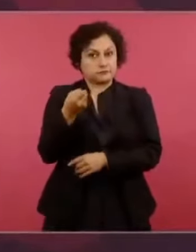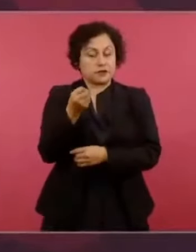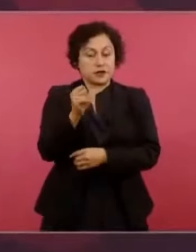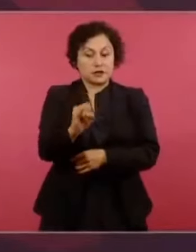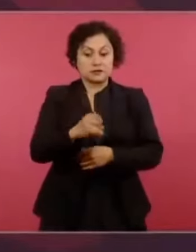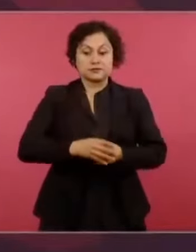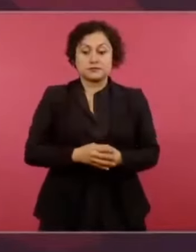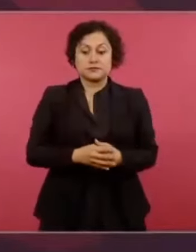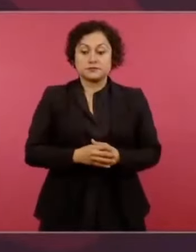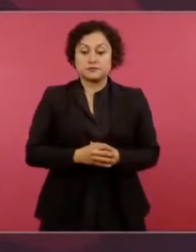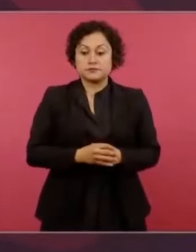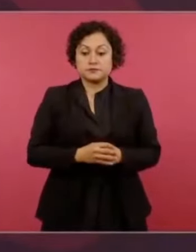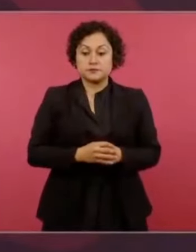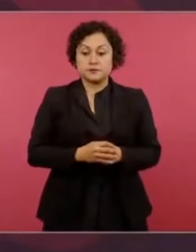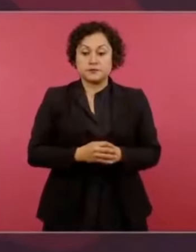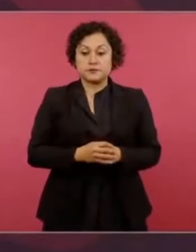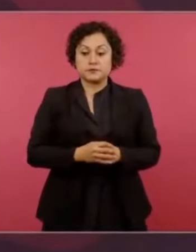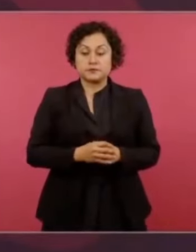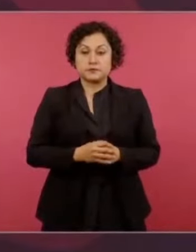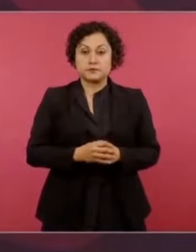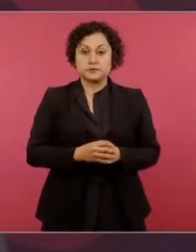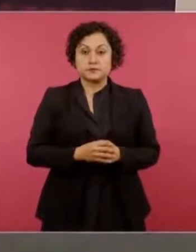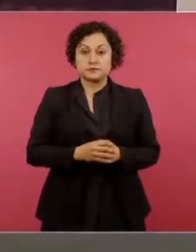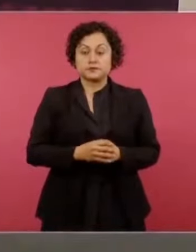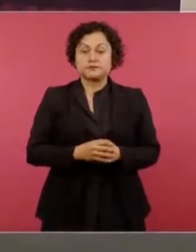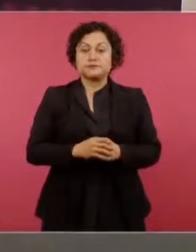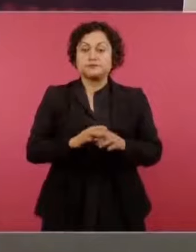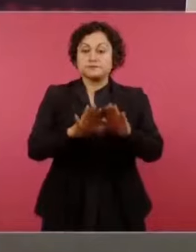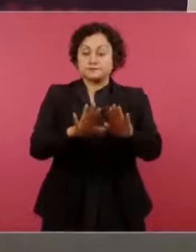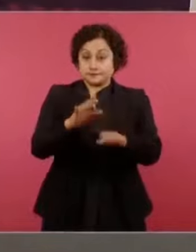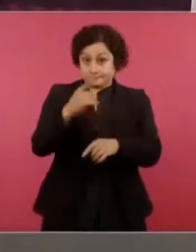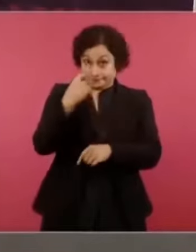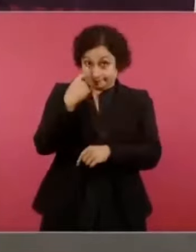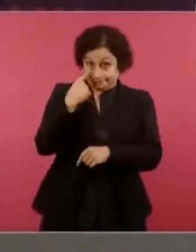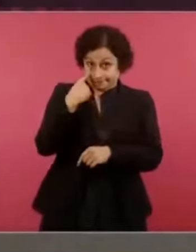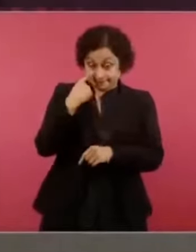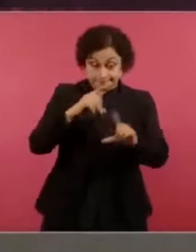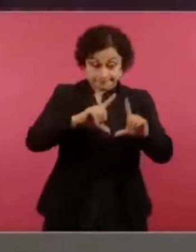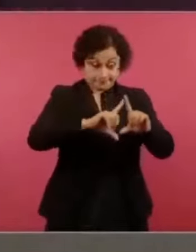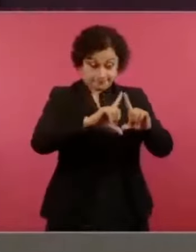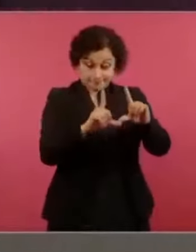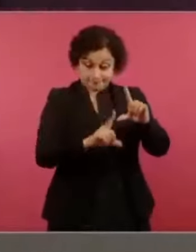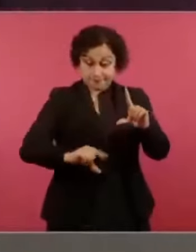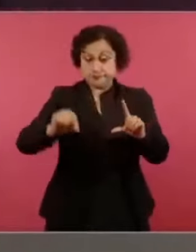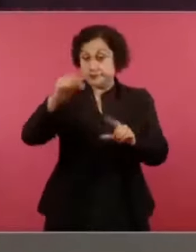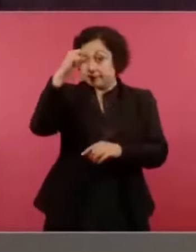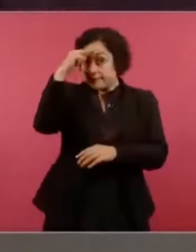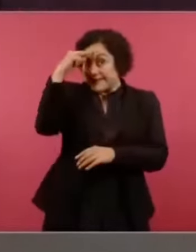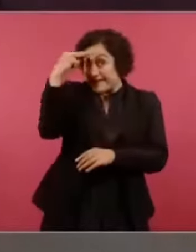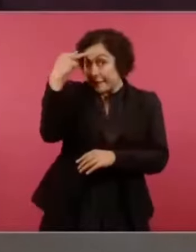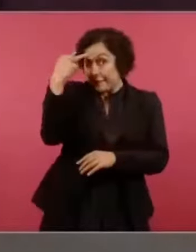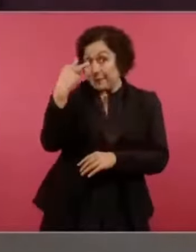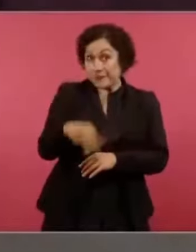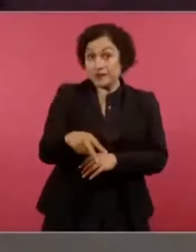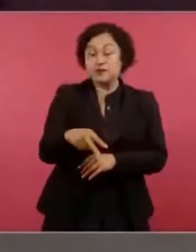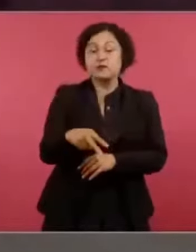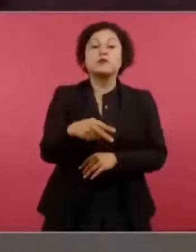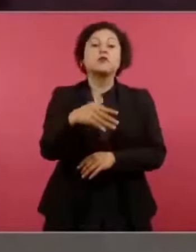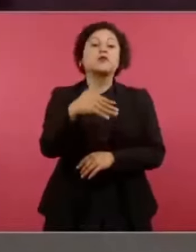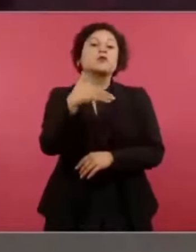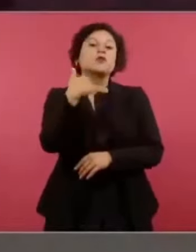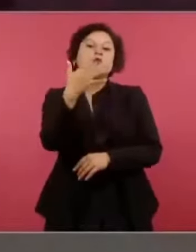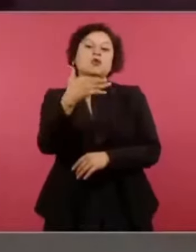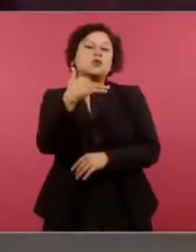la corrupción en México ha sido protegida,